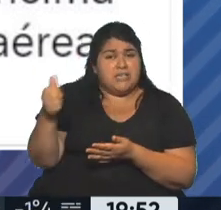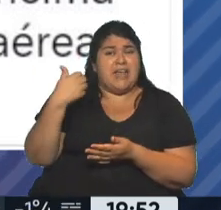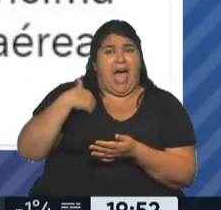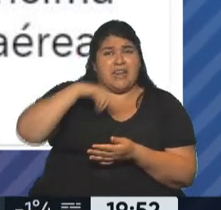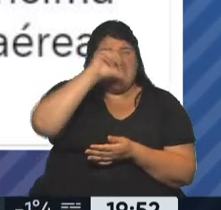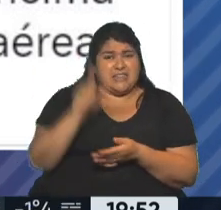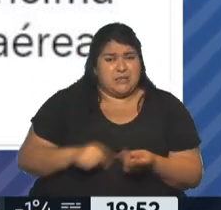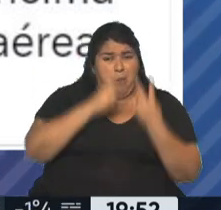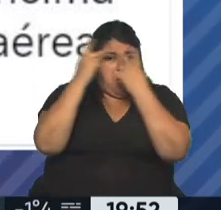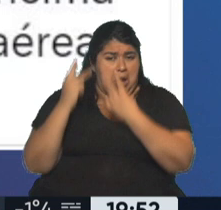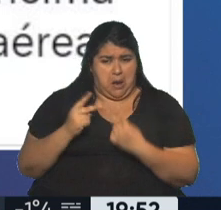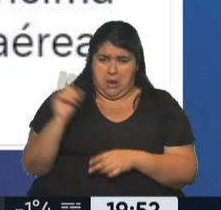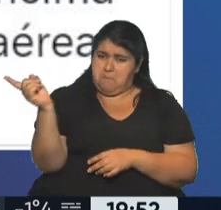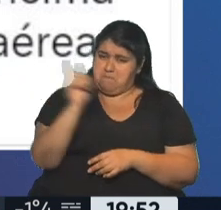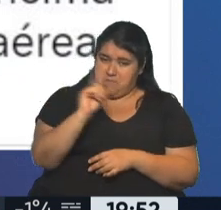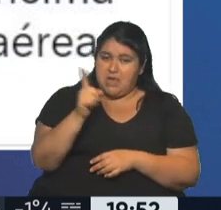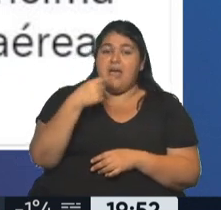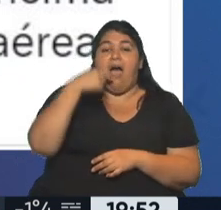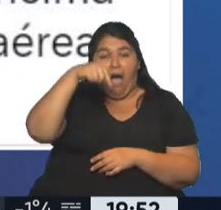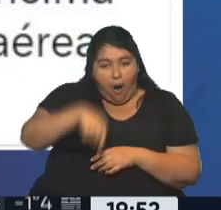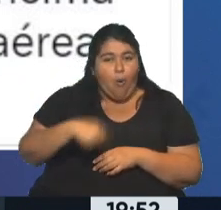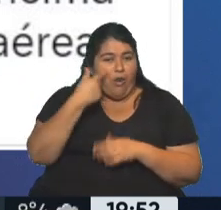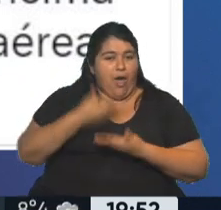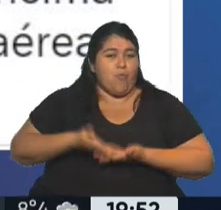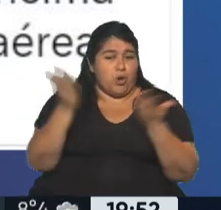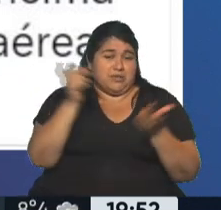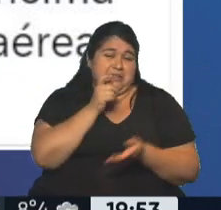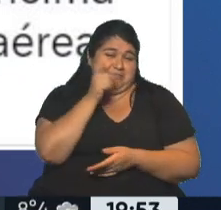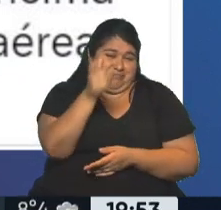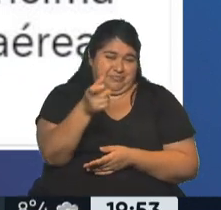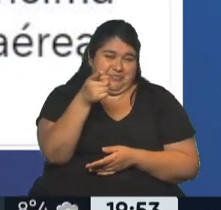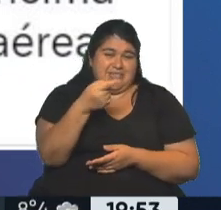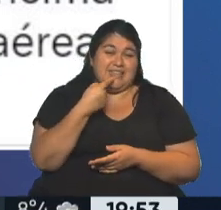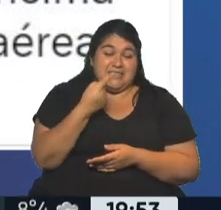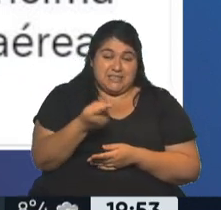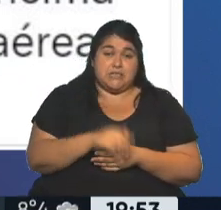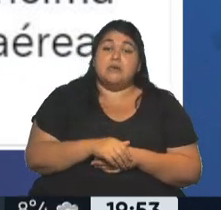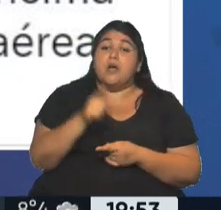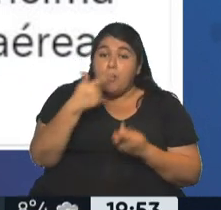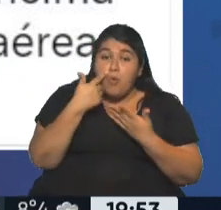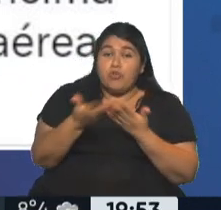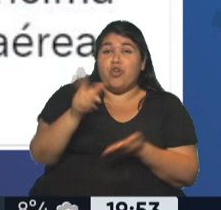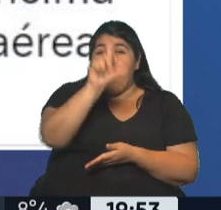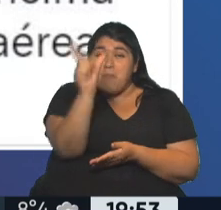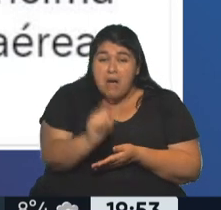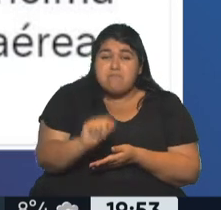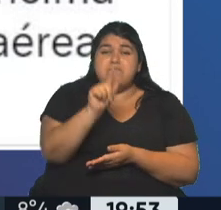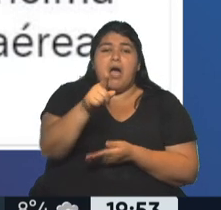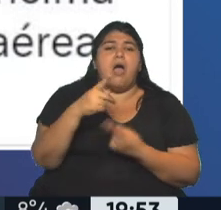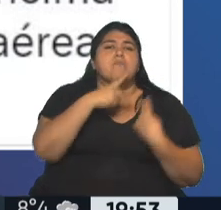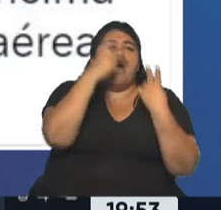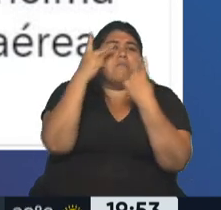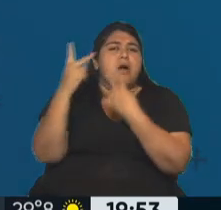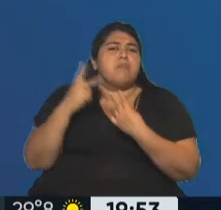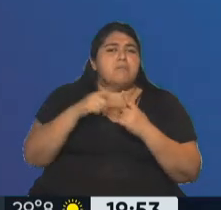país. Ahora, Seriani en su red social de Twitter le respondió al expresidente, mostró un mapa con los destinos de todo el